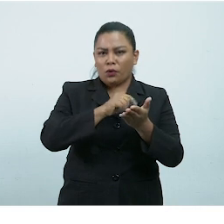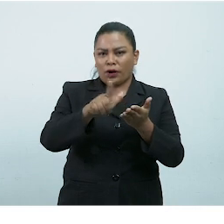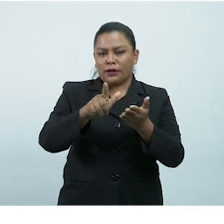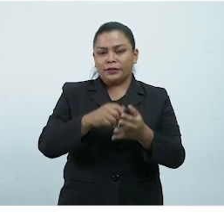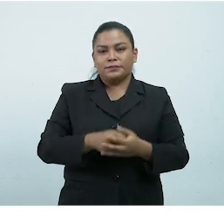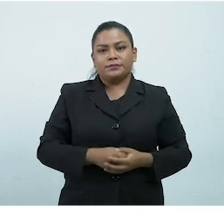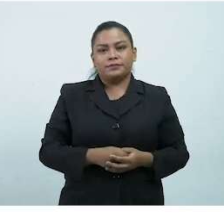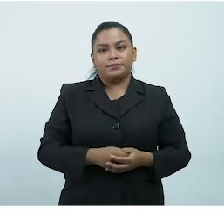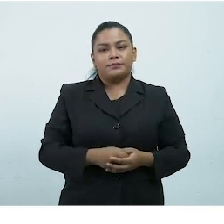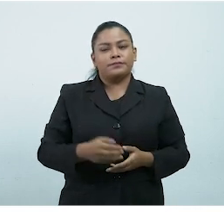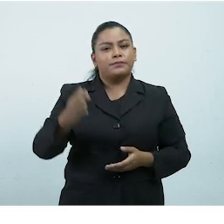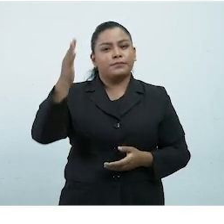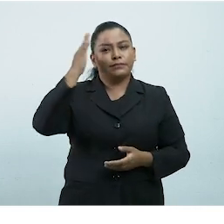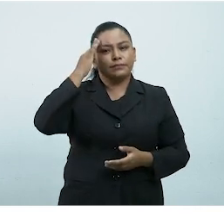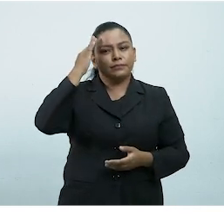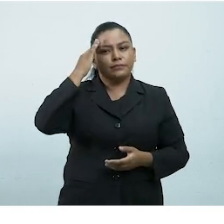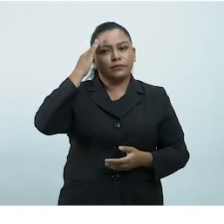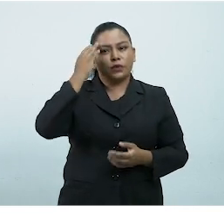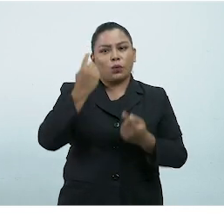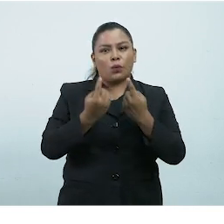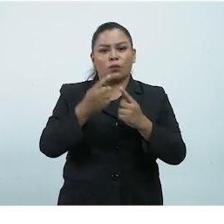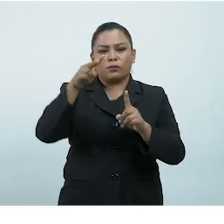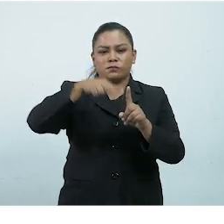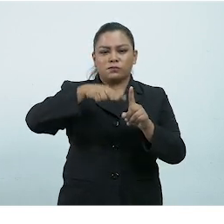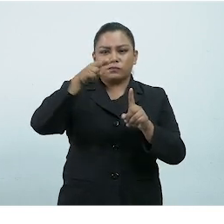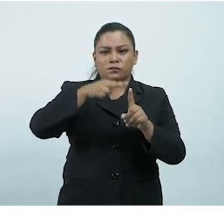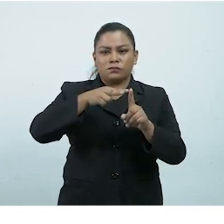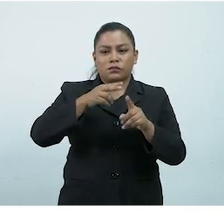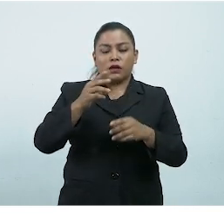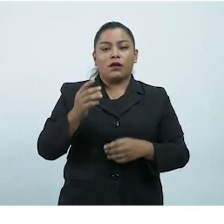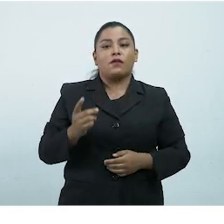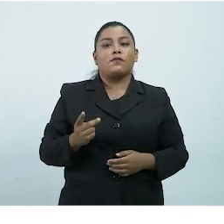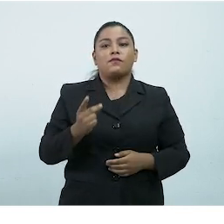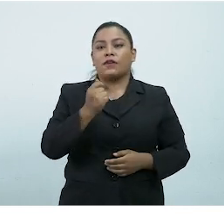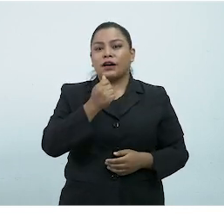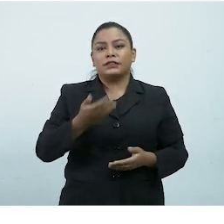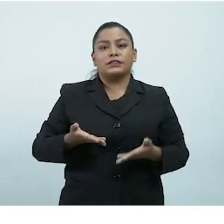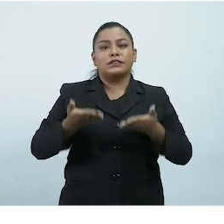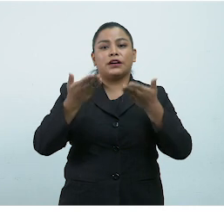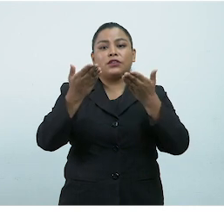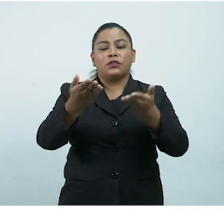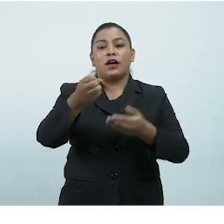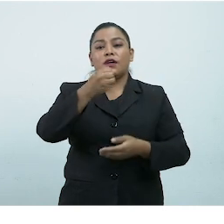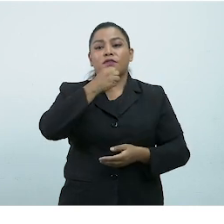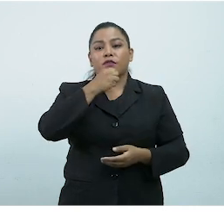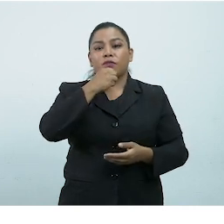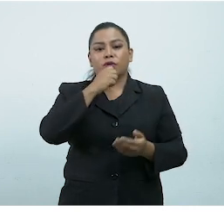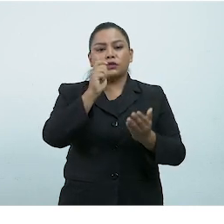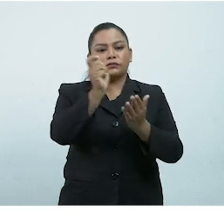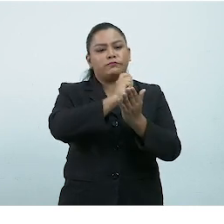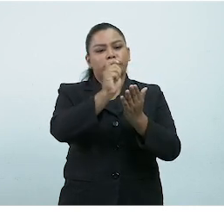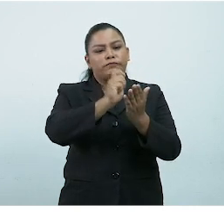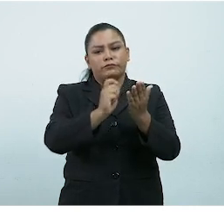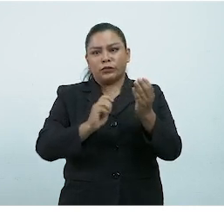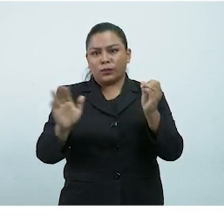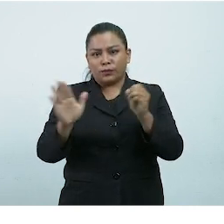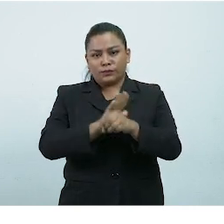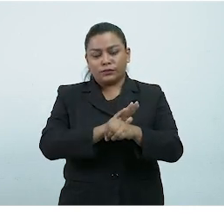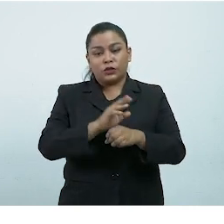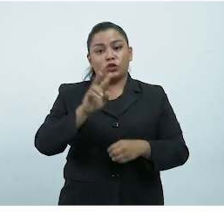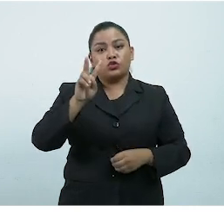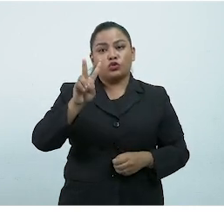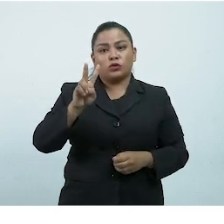Identifica criterios Facilita información requerida por medio de un formulario 2.